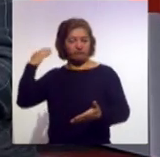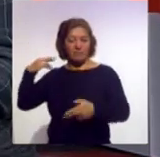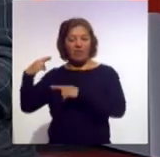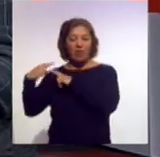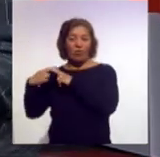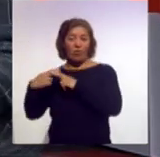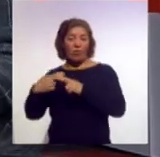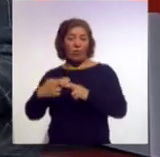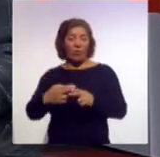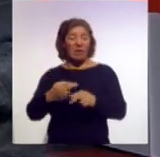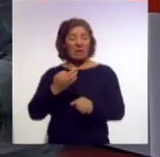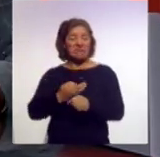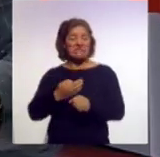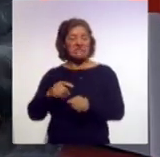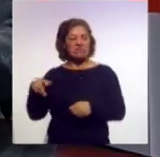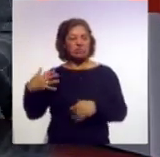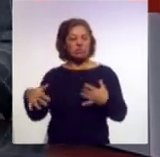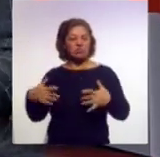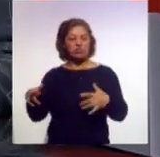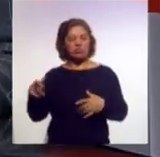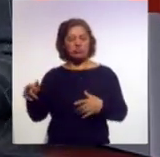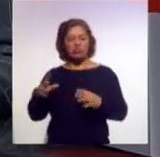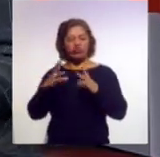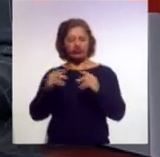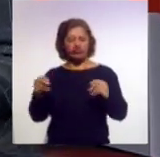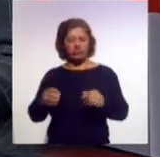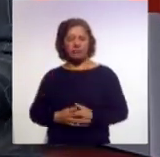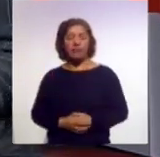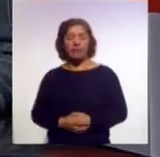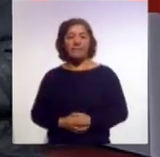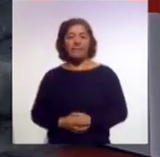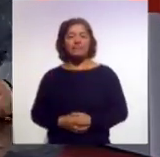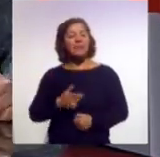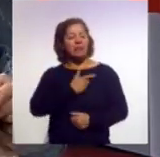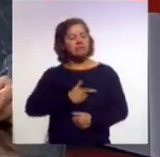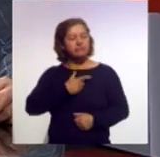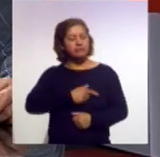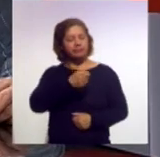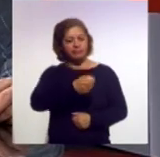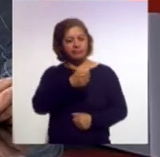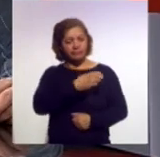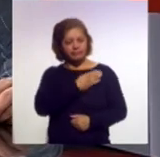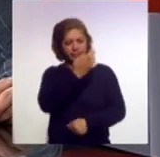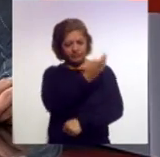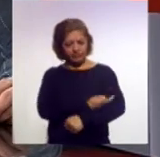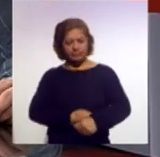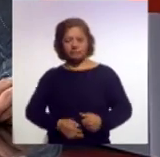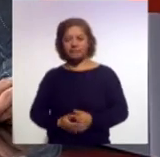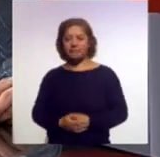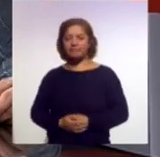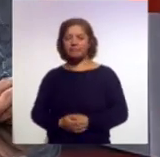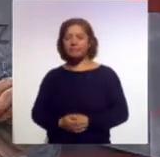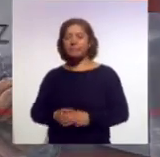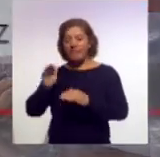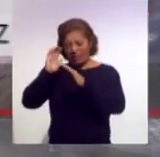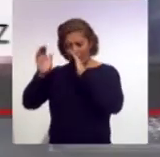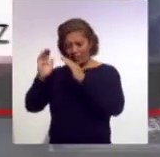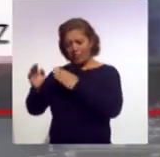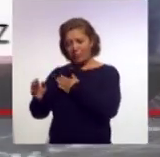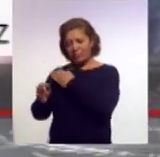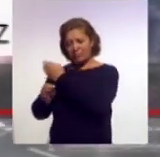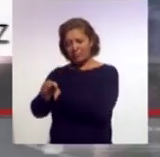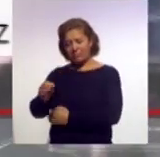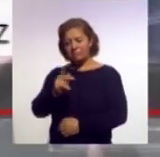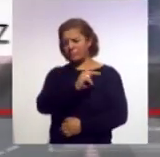en lo que va de la temporada de destiaje. Belén, me da gusto saludarte, buenas tardes. Muy buenas tardes, Mario. Muy buenas